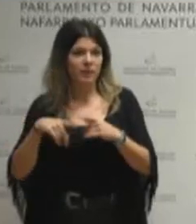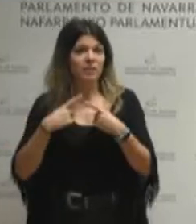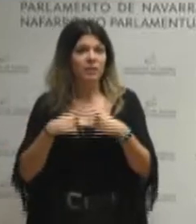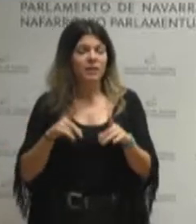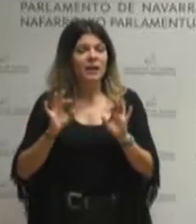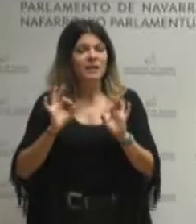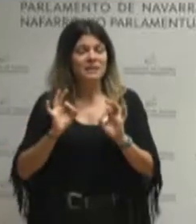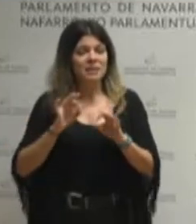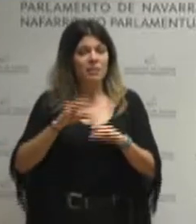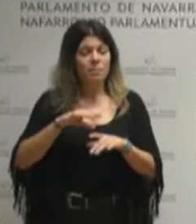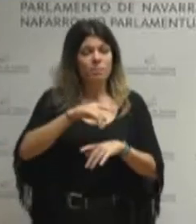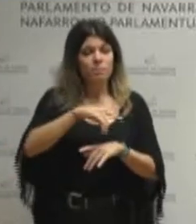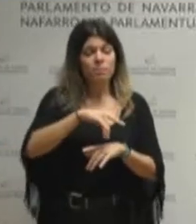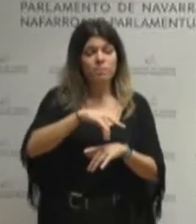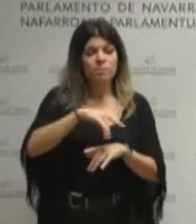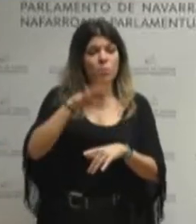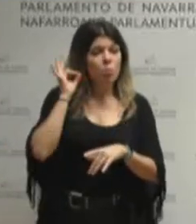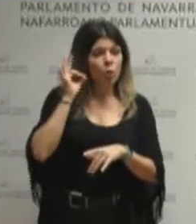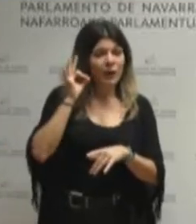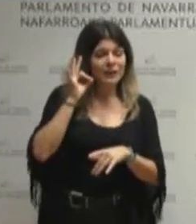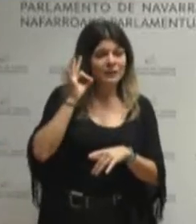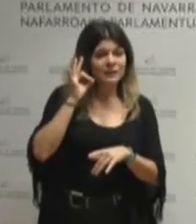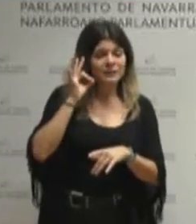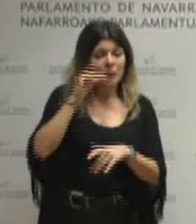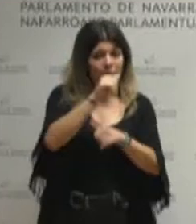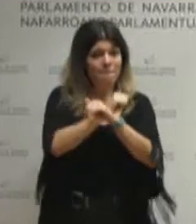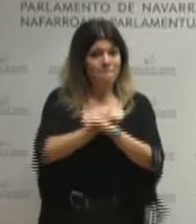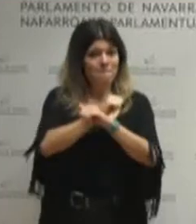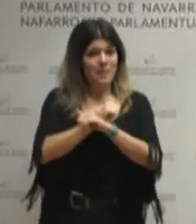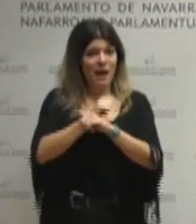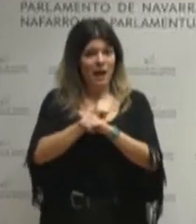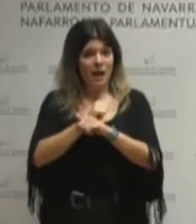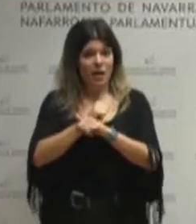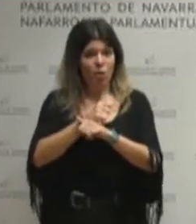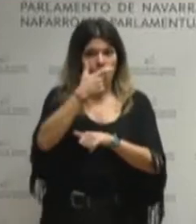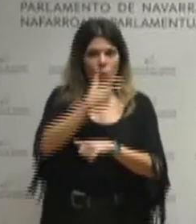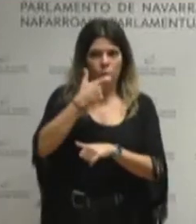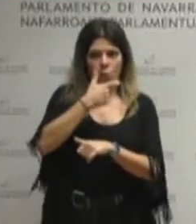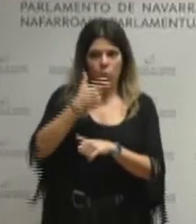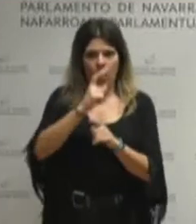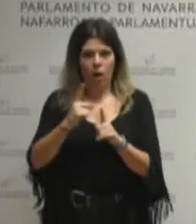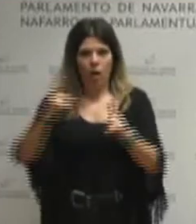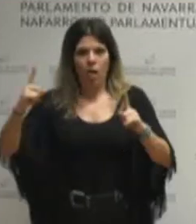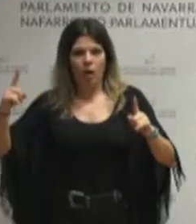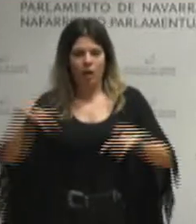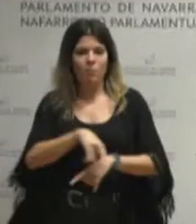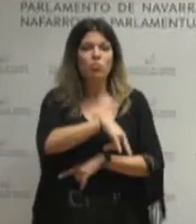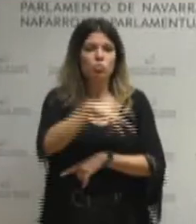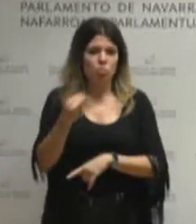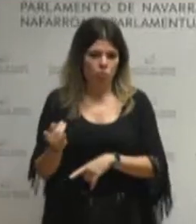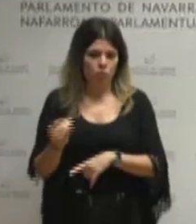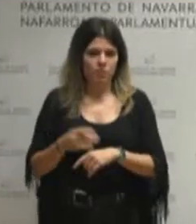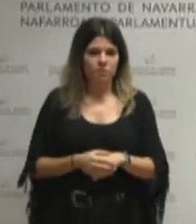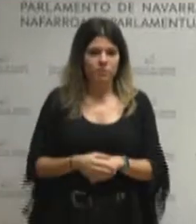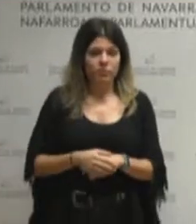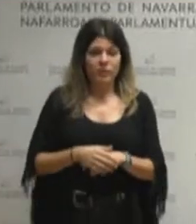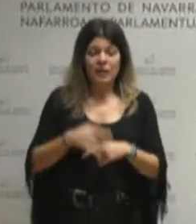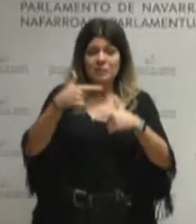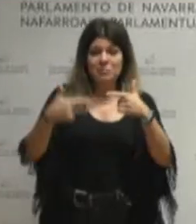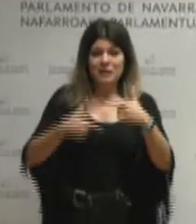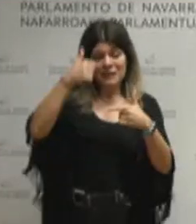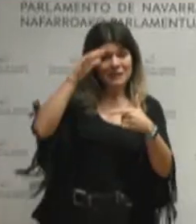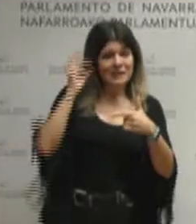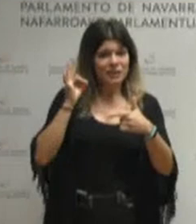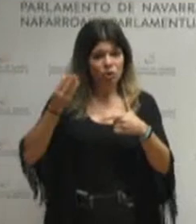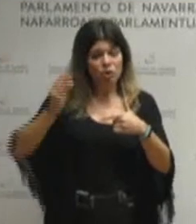mujeres en personas paradas de larga duración y la brecha entre sexos no es solo salarial también tiene que ver con el